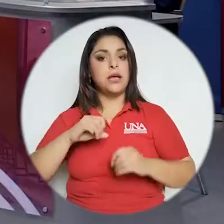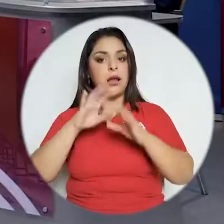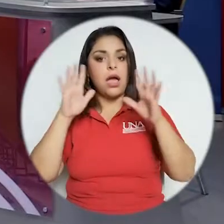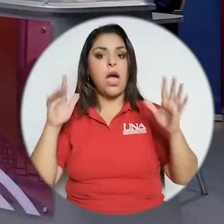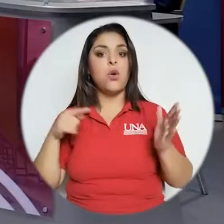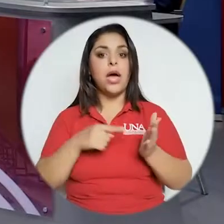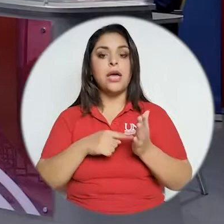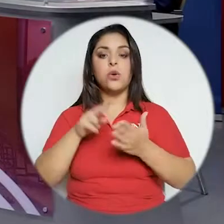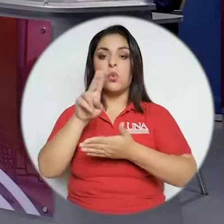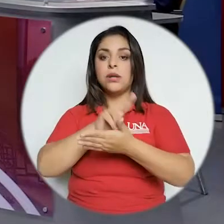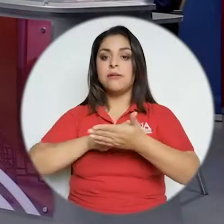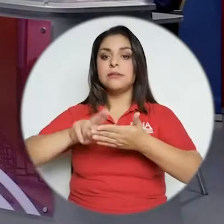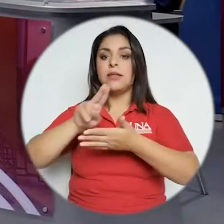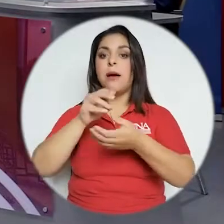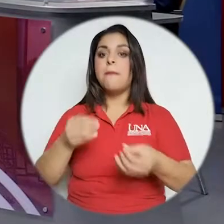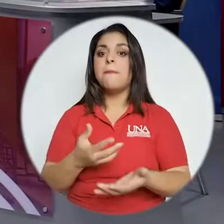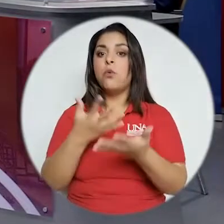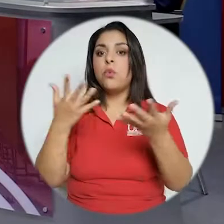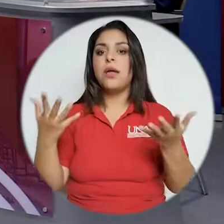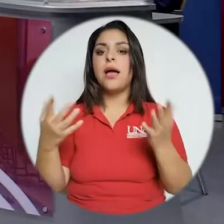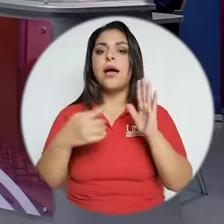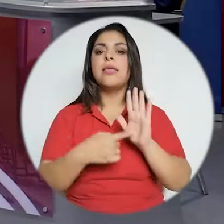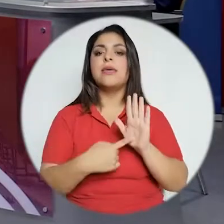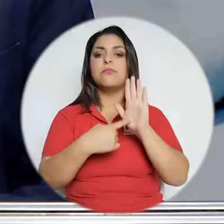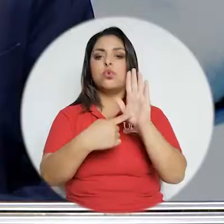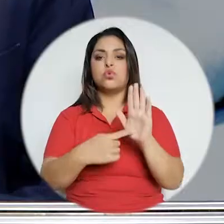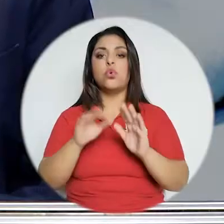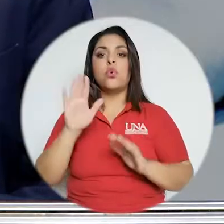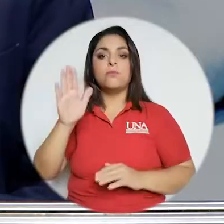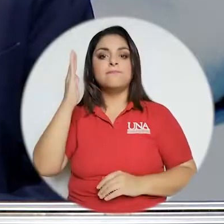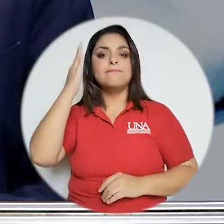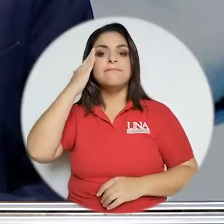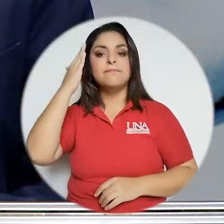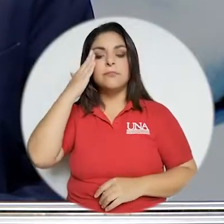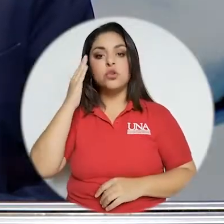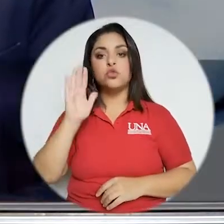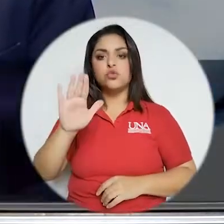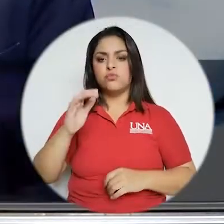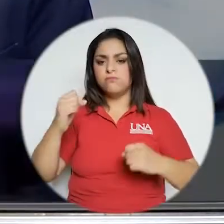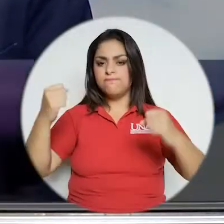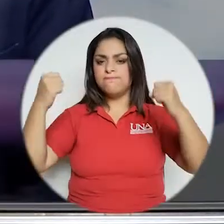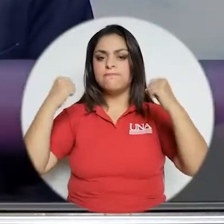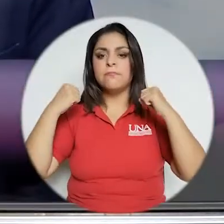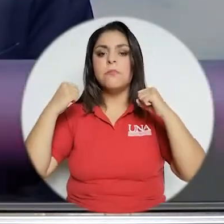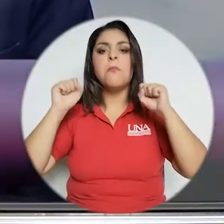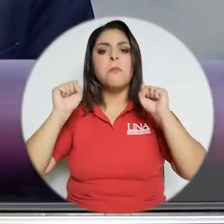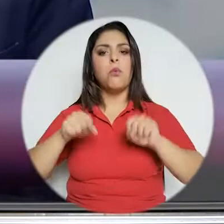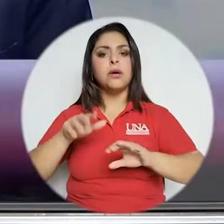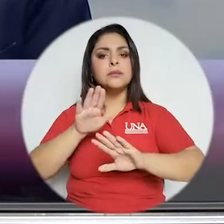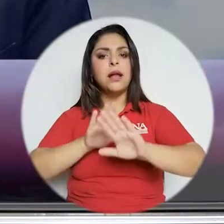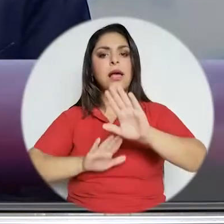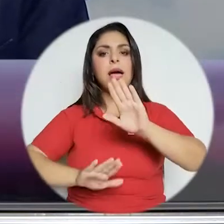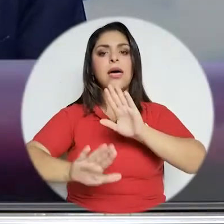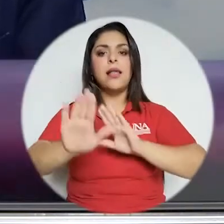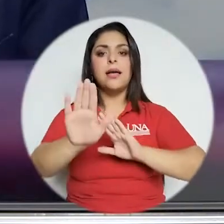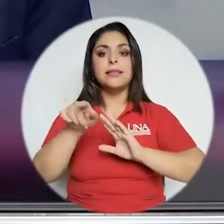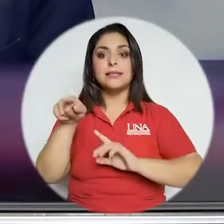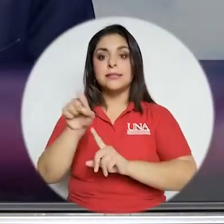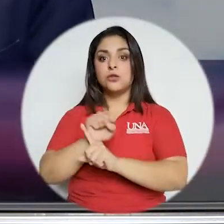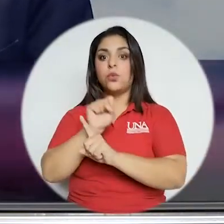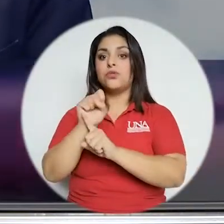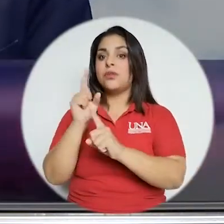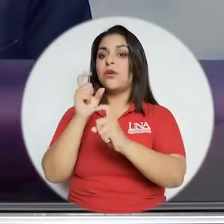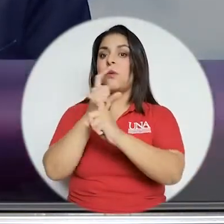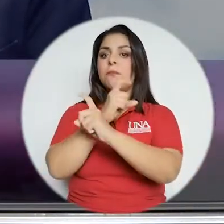ahí es donde la universidad pública también pues demostró su capacidad y su potencial de